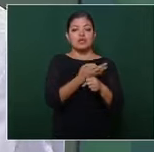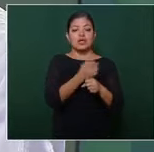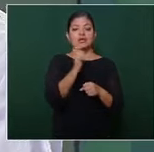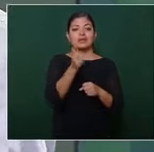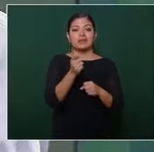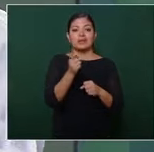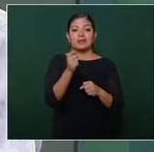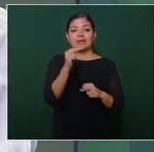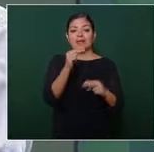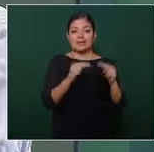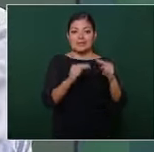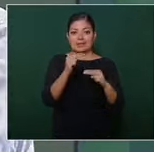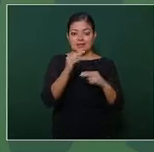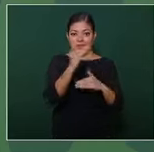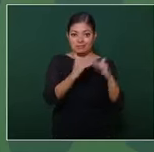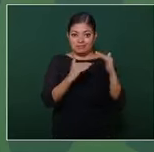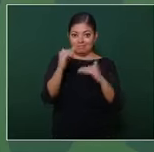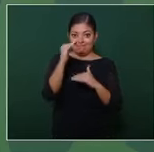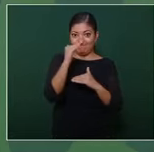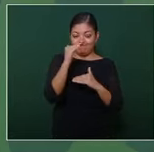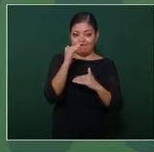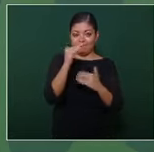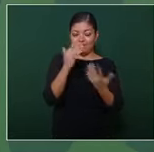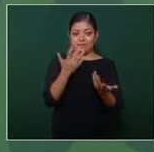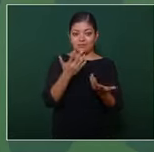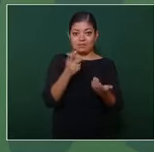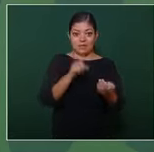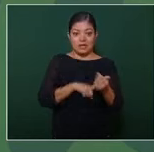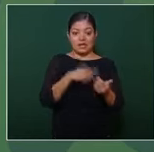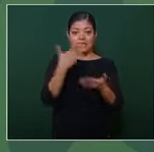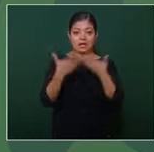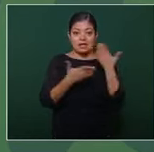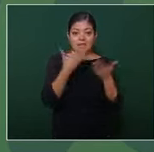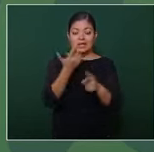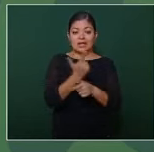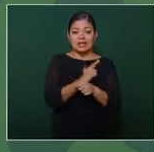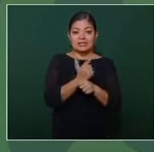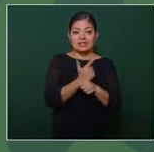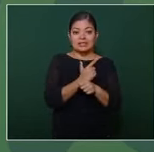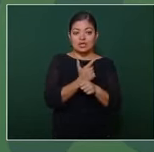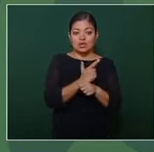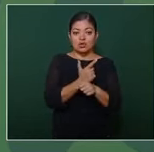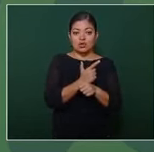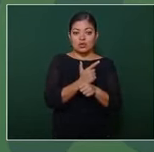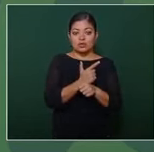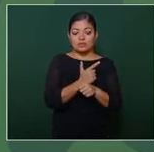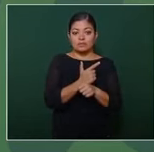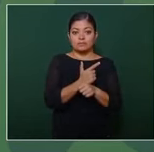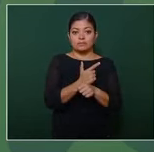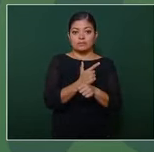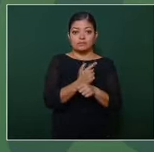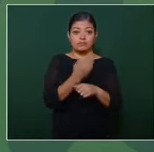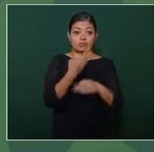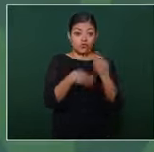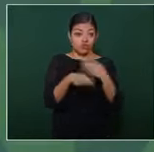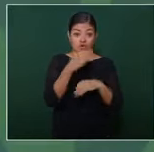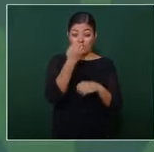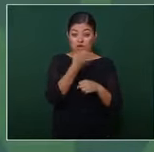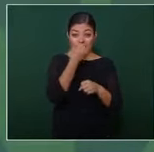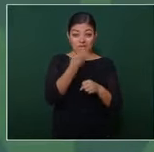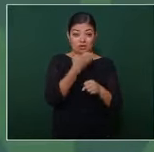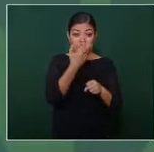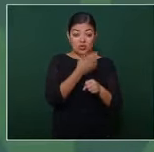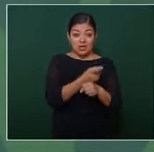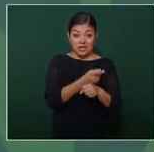superior los que están estudiando licenciatura todos los estudiantes de